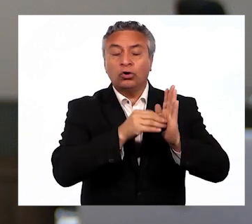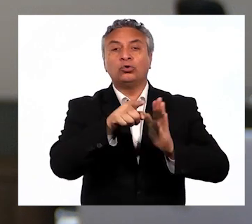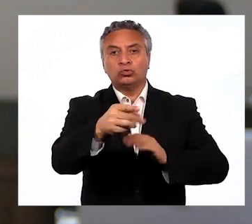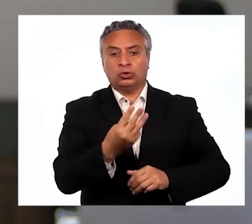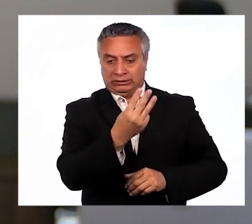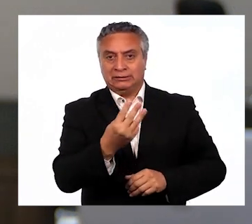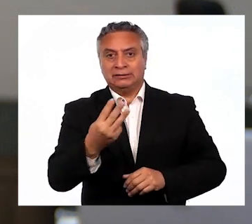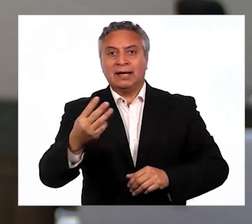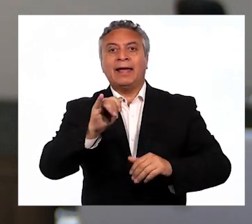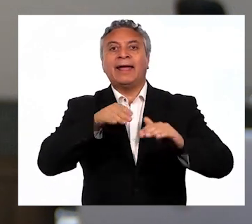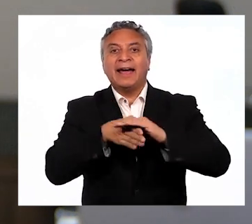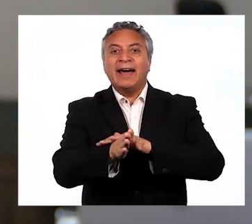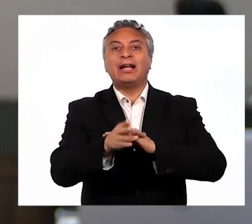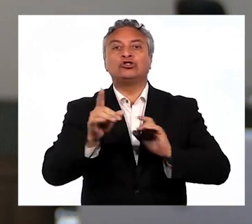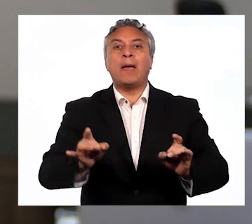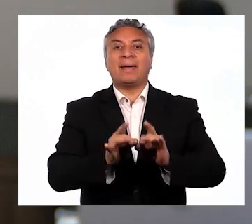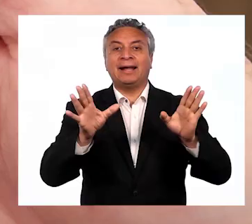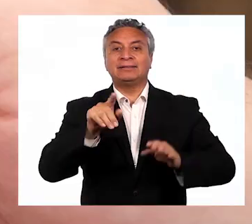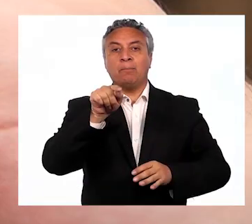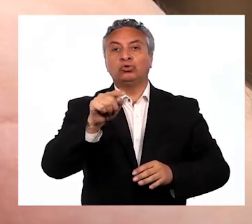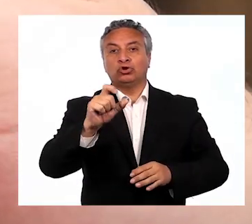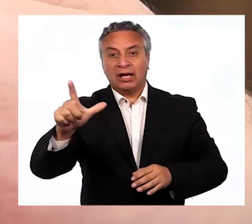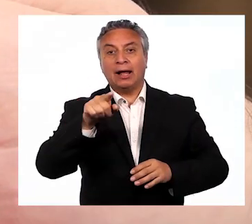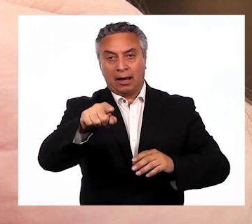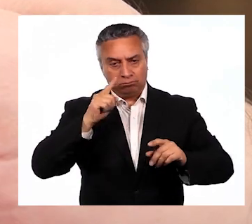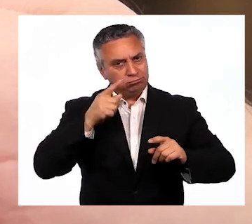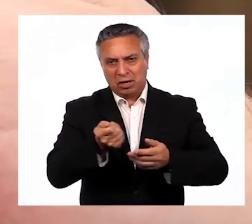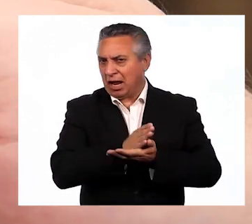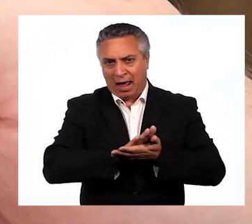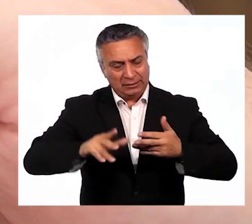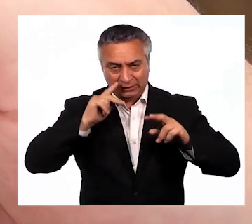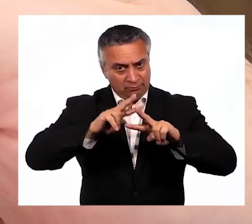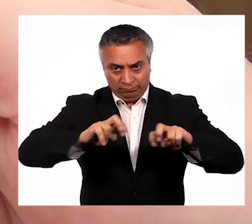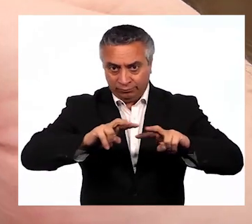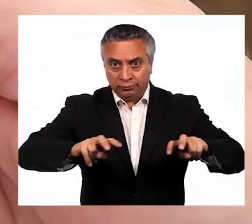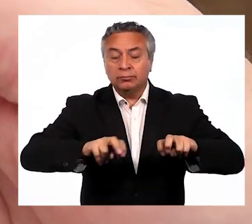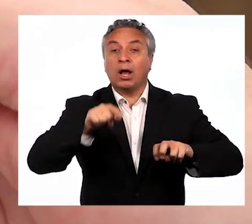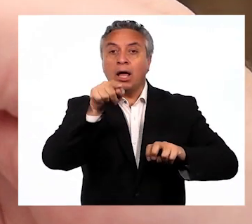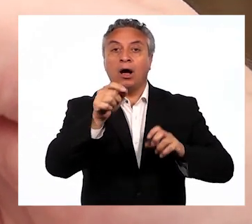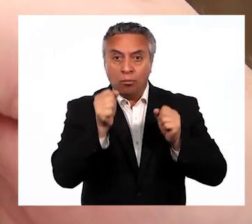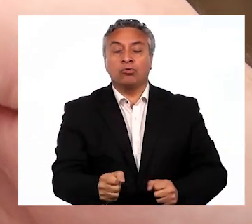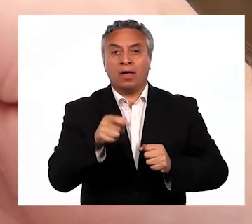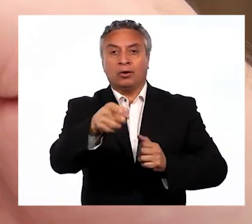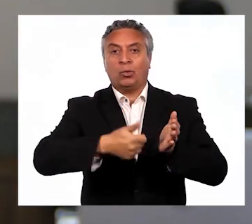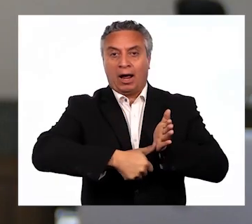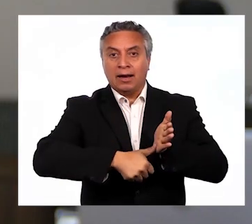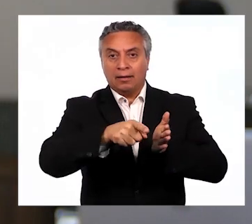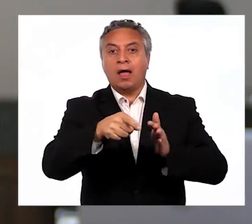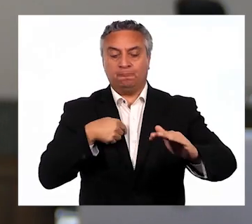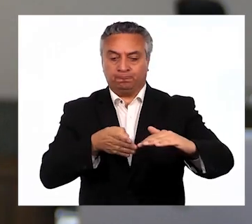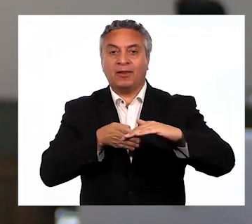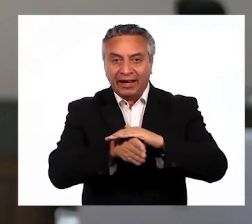ingresar a la página web ingresodeemergencia.cl, página de navegación gratuita solo con los datos de tu carnet de identidad para